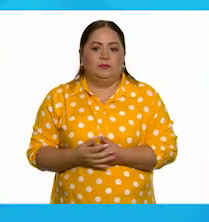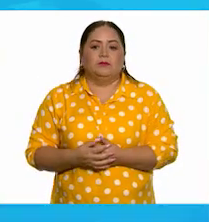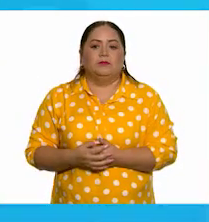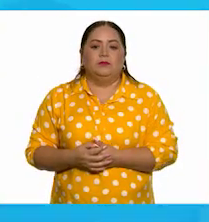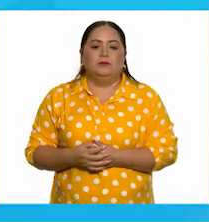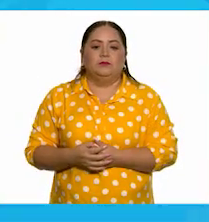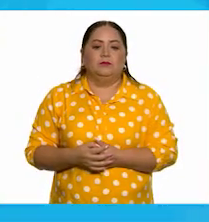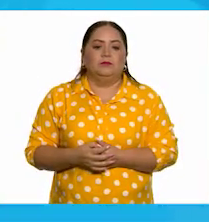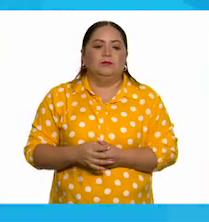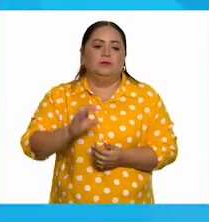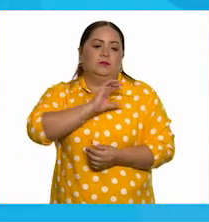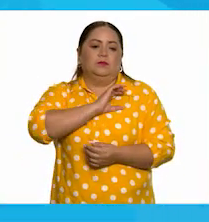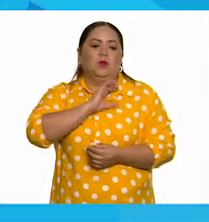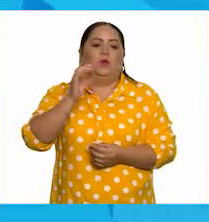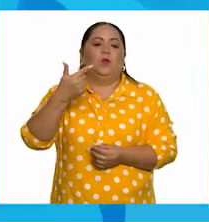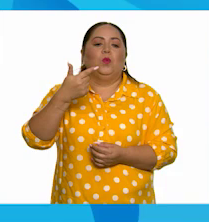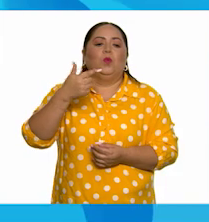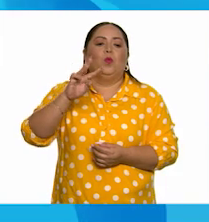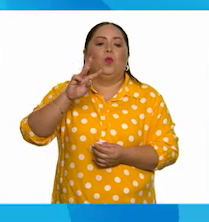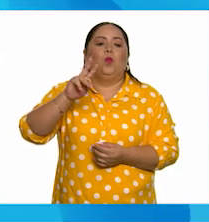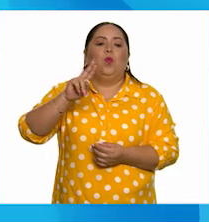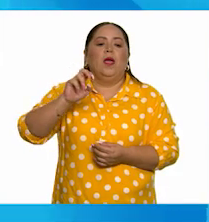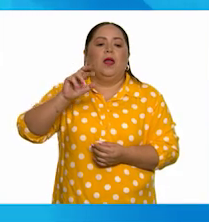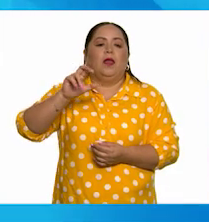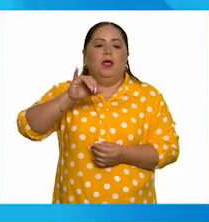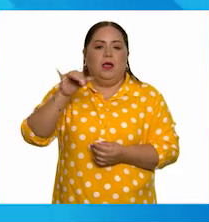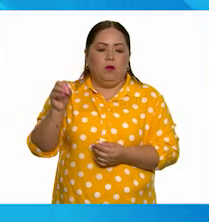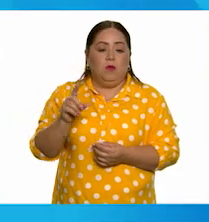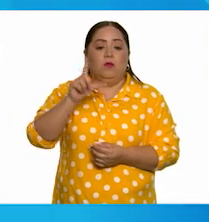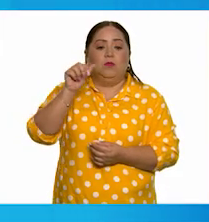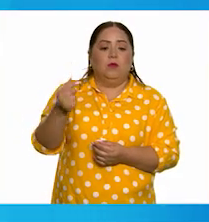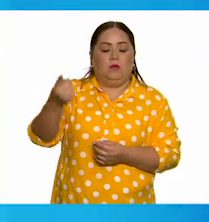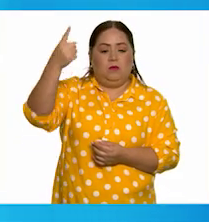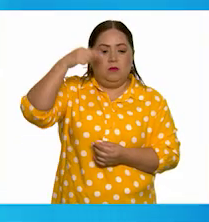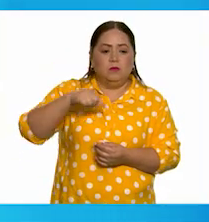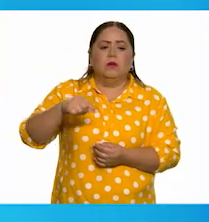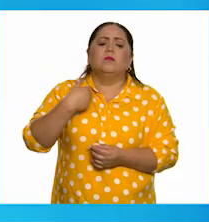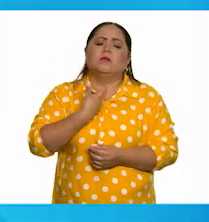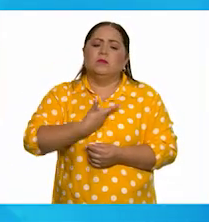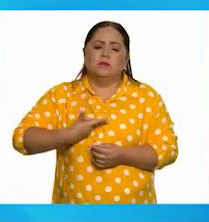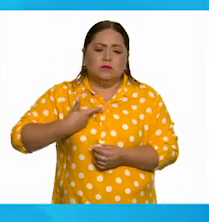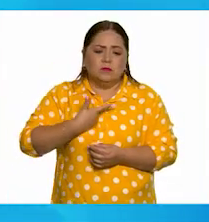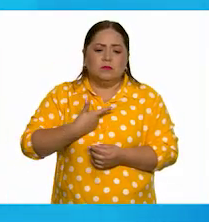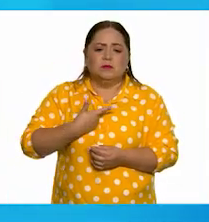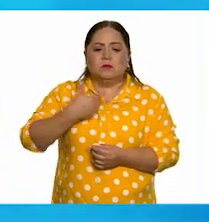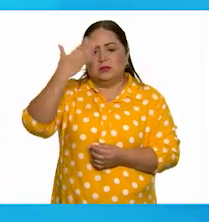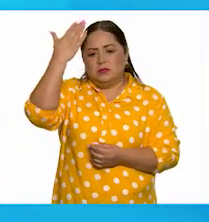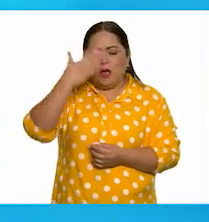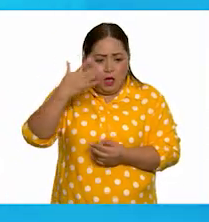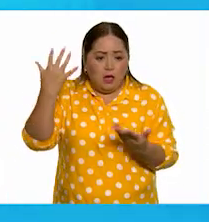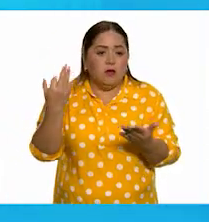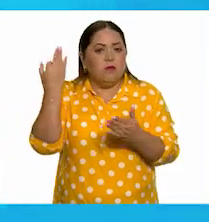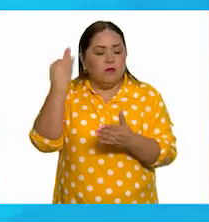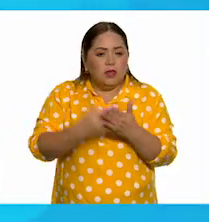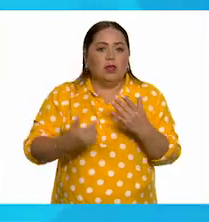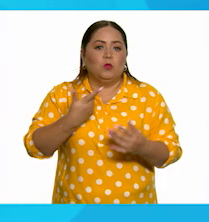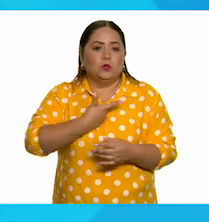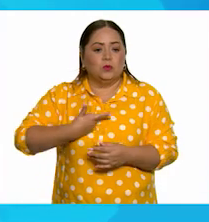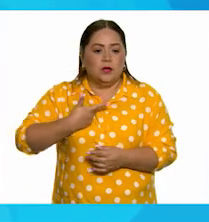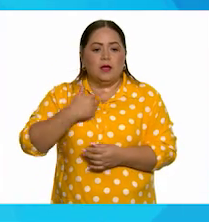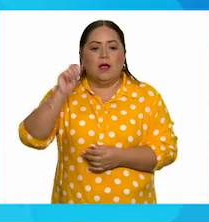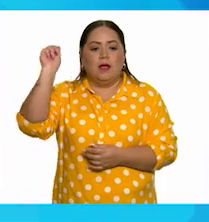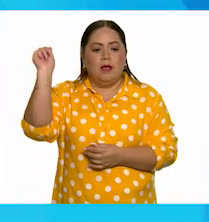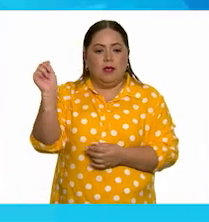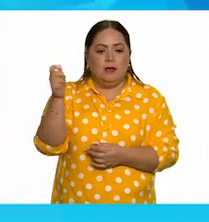Me decían de cariño, güerejo. Luego, más abajo dice, me gustaría saber, también gustaría, lleva